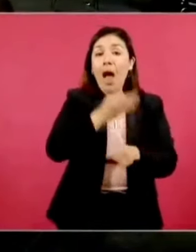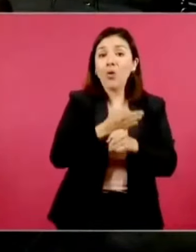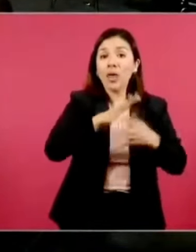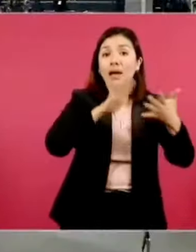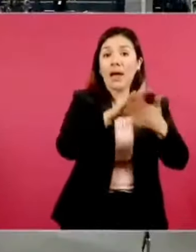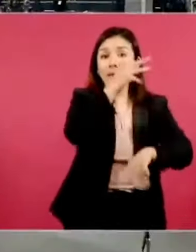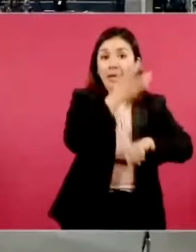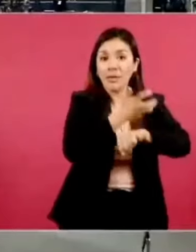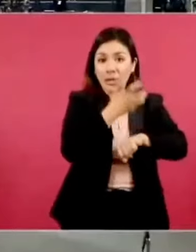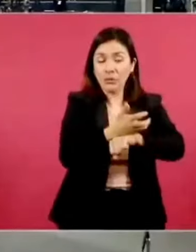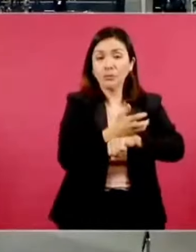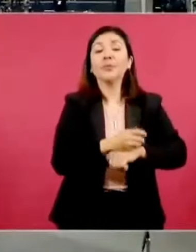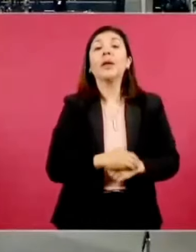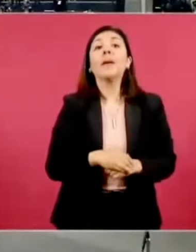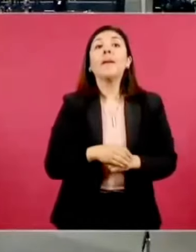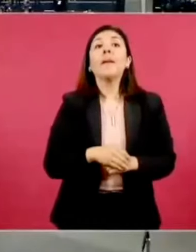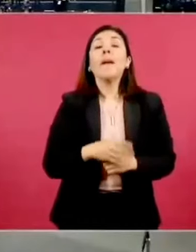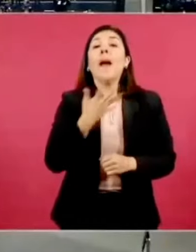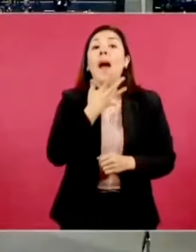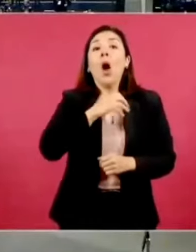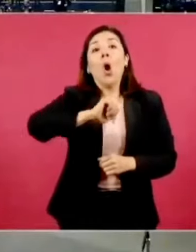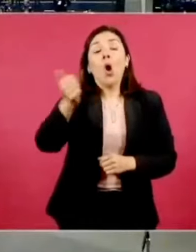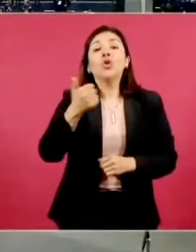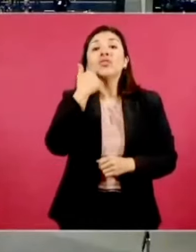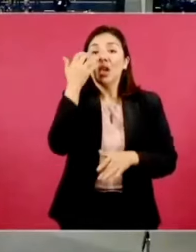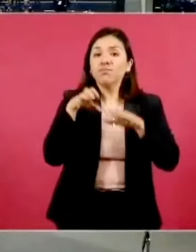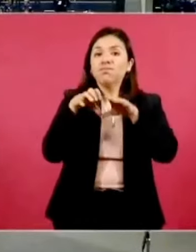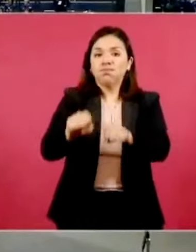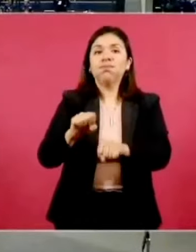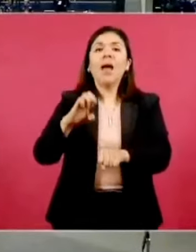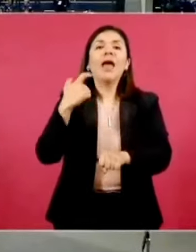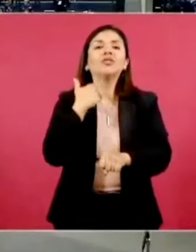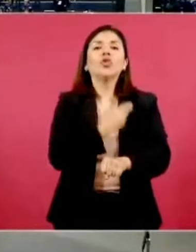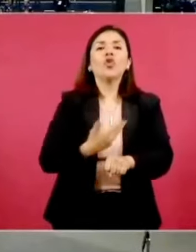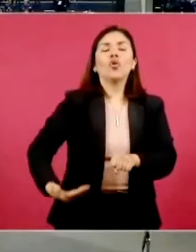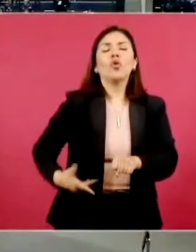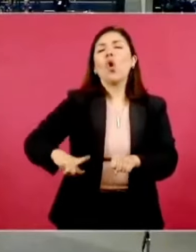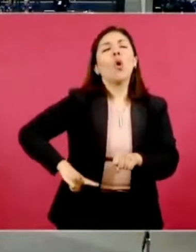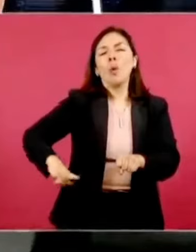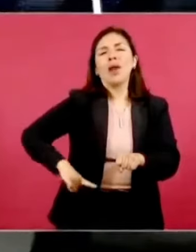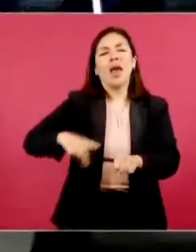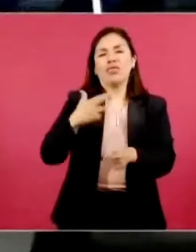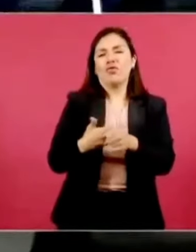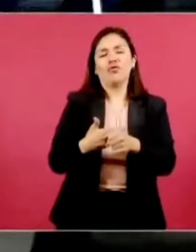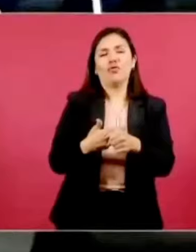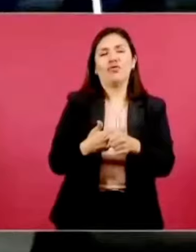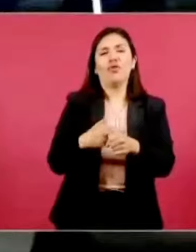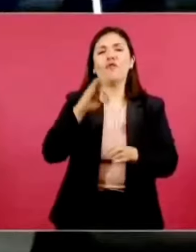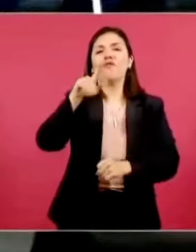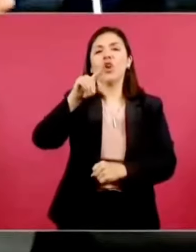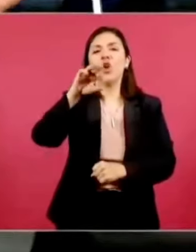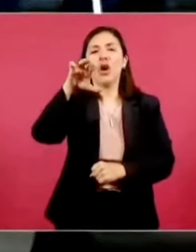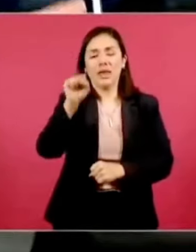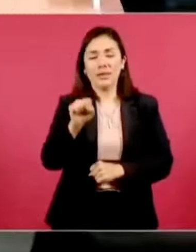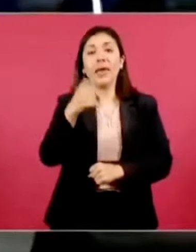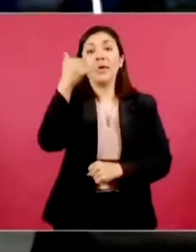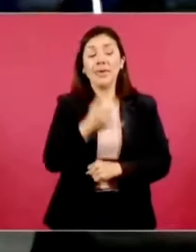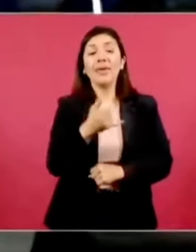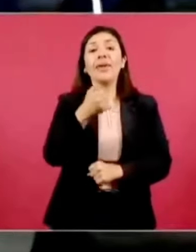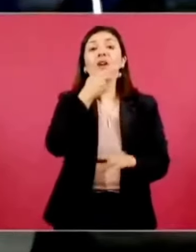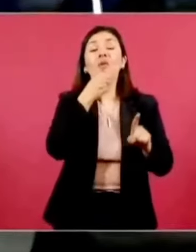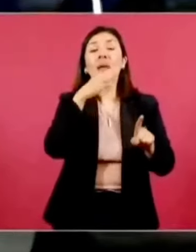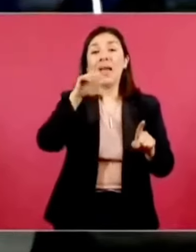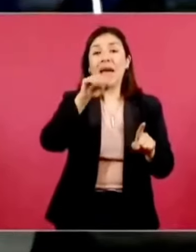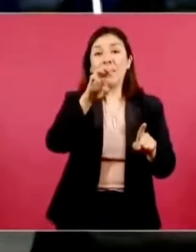pendiente en contra del exgobernador Eugenio Hernández Flores y Francisco García Cabeza de Vaca están en Estados Unidos, hasta se tomó una foto con Xochitl Gálvez que después la